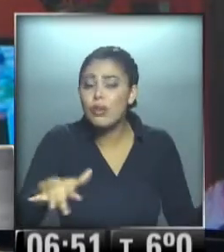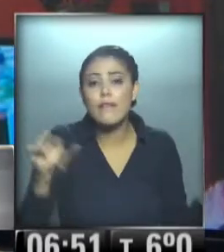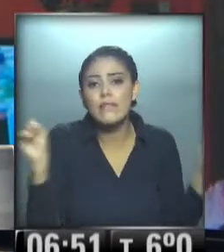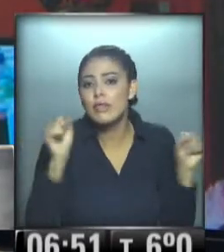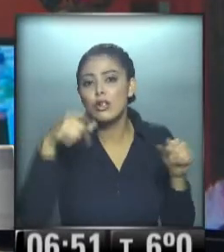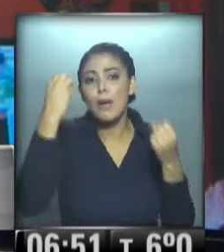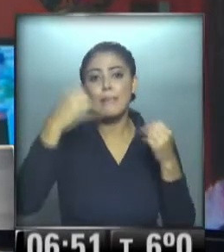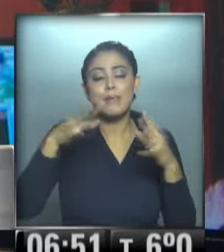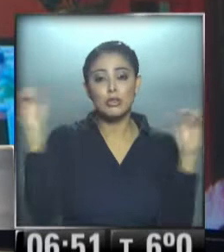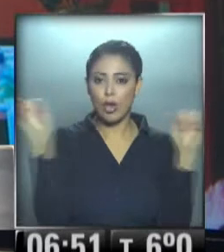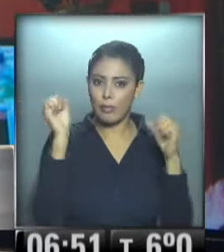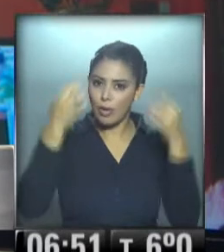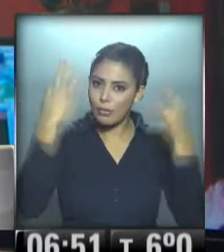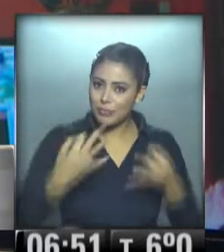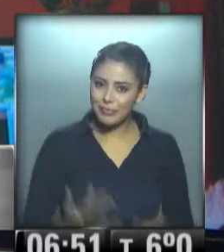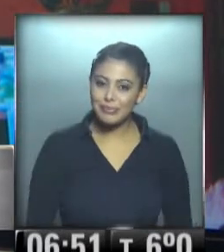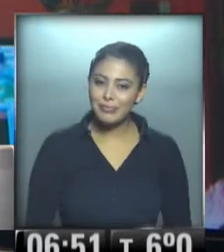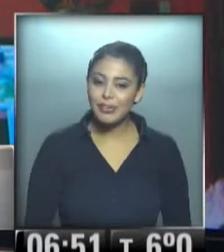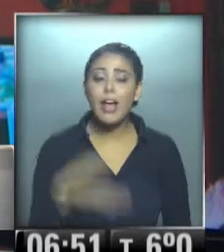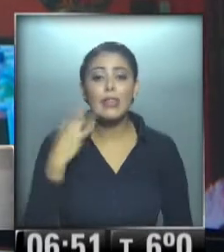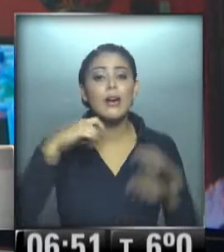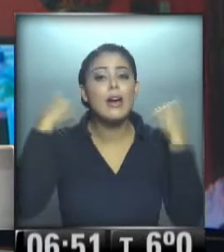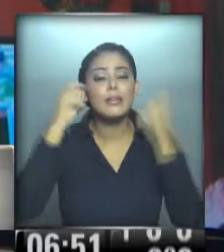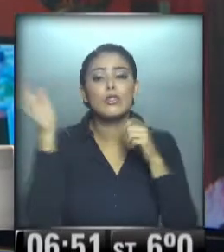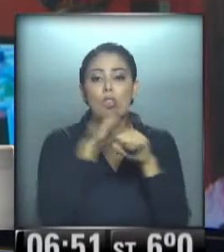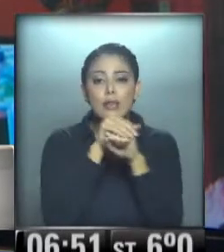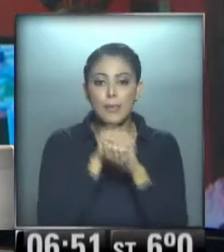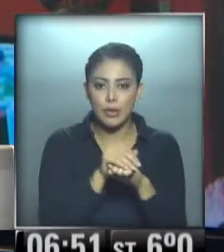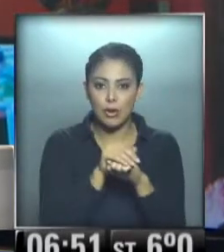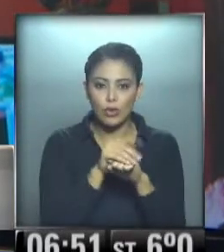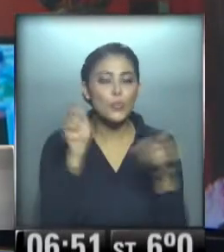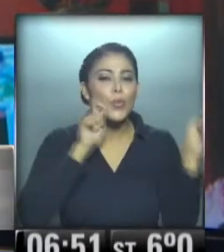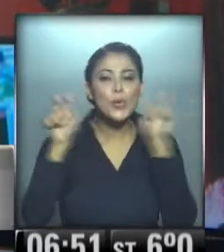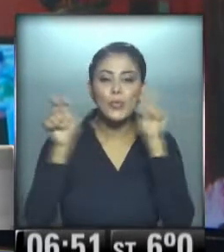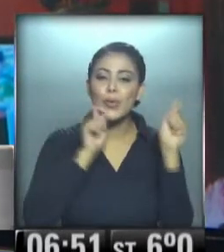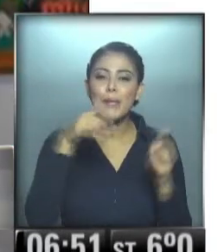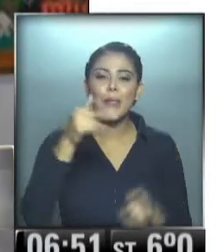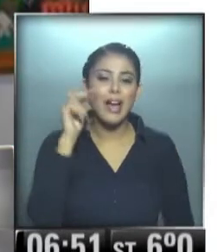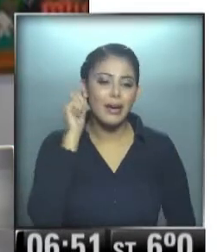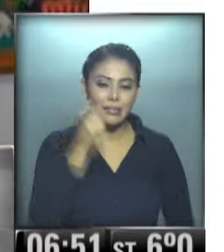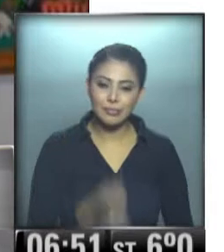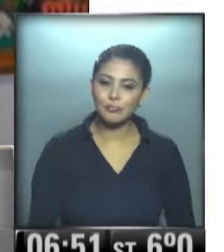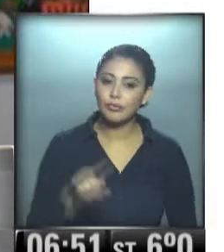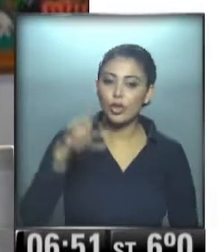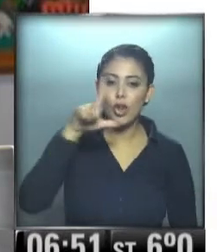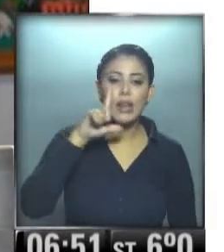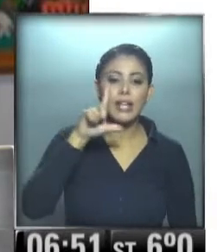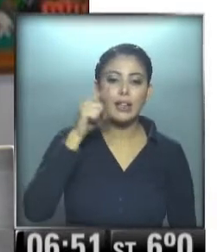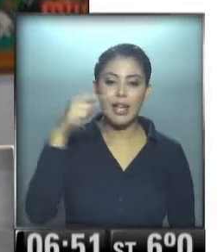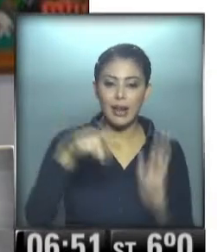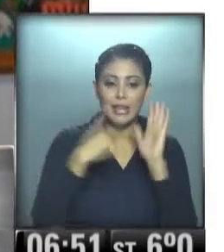el invierno bien, bien fuerte. A abrigarse, queridísimos amigos. Besos, Magalí. Ahí está Liliana Gredel.